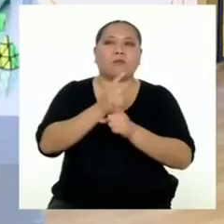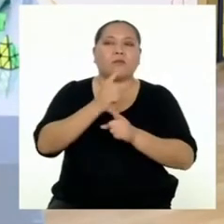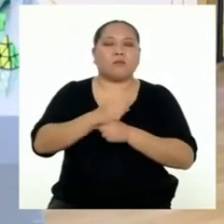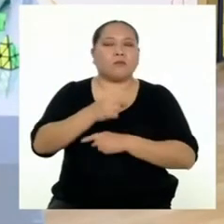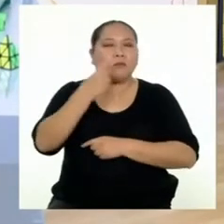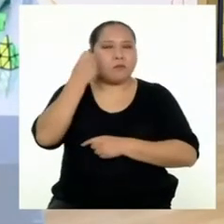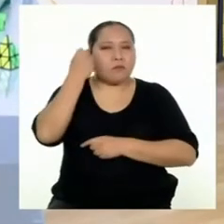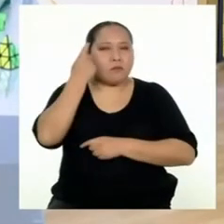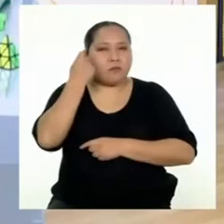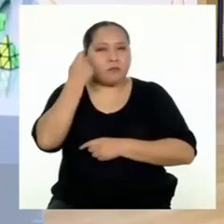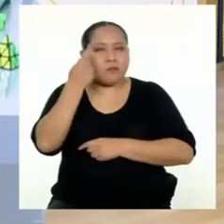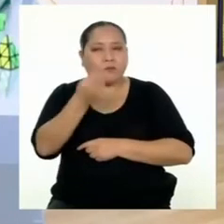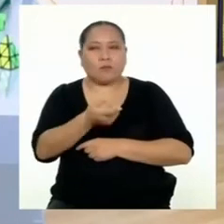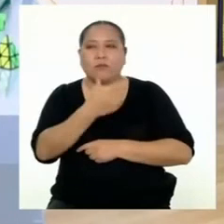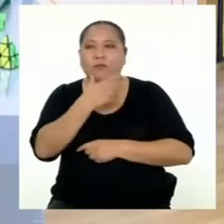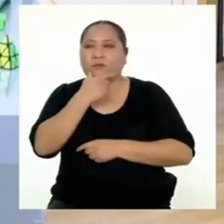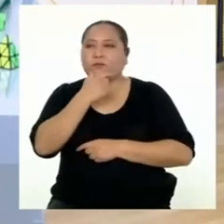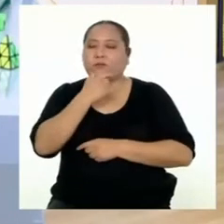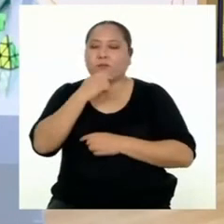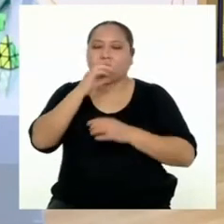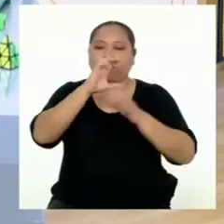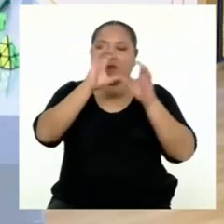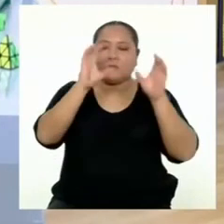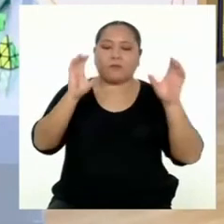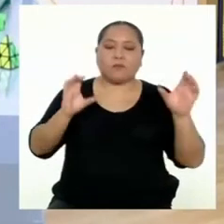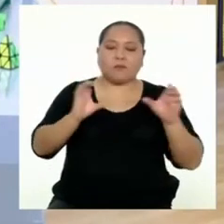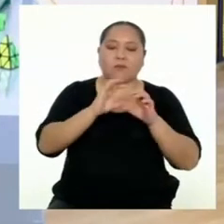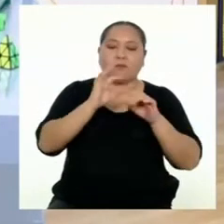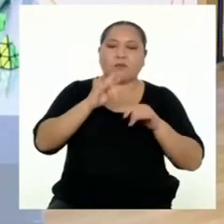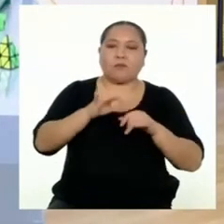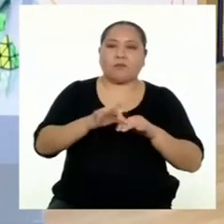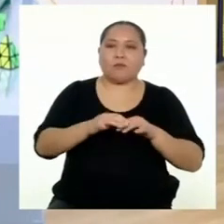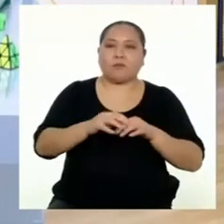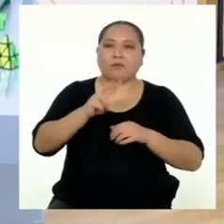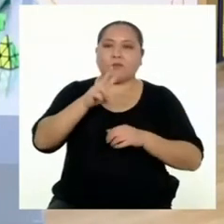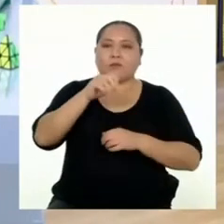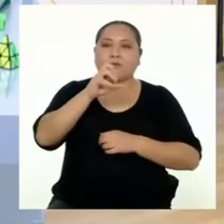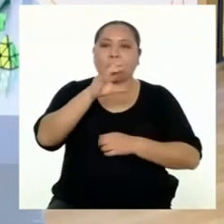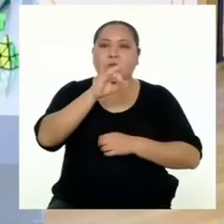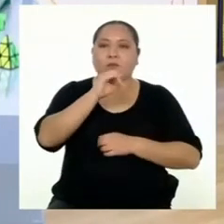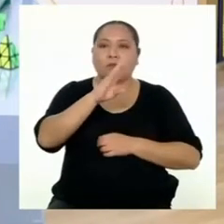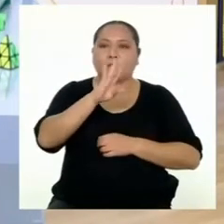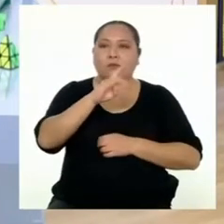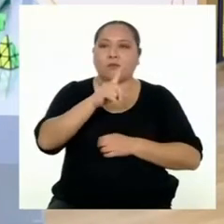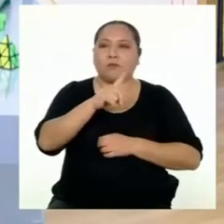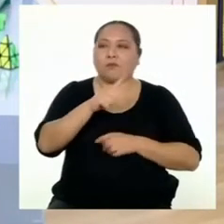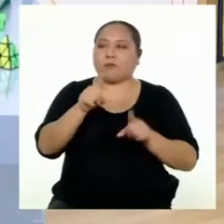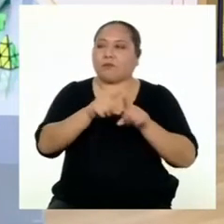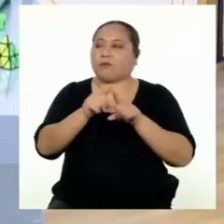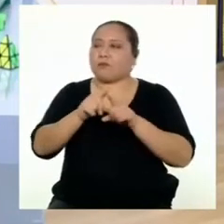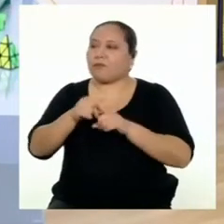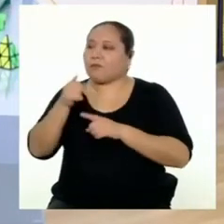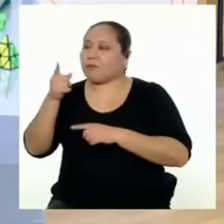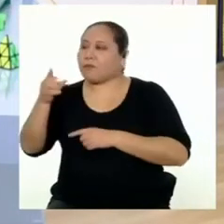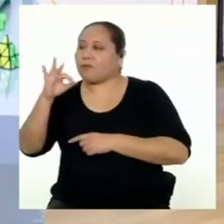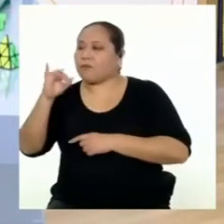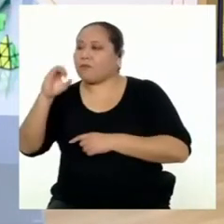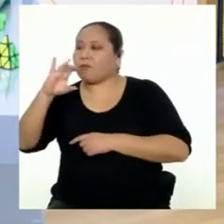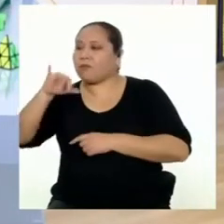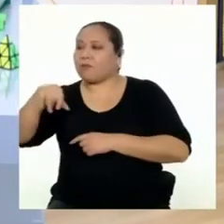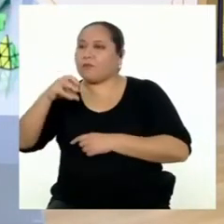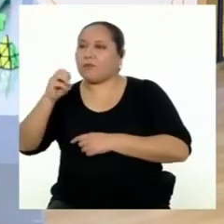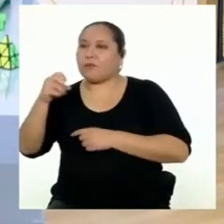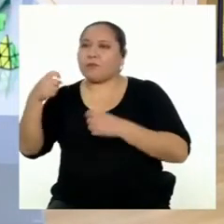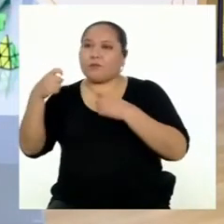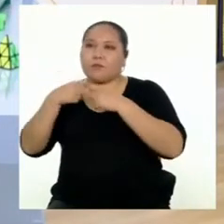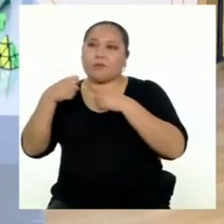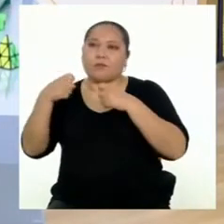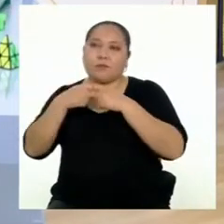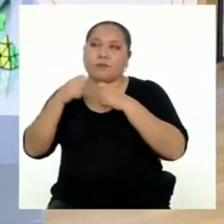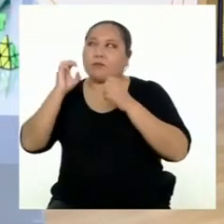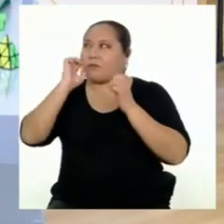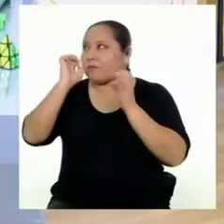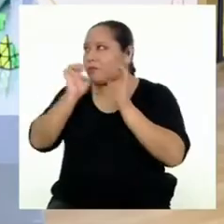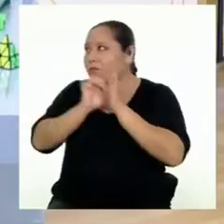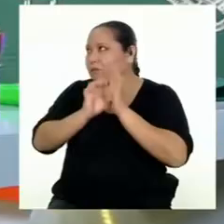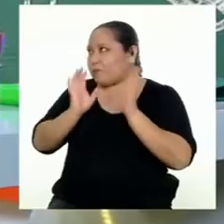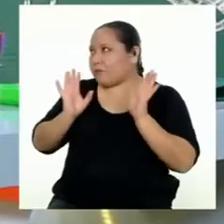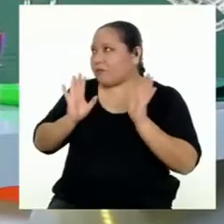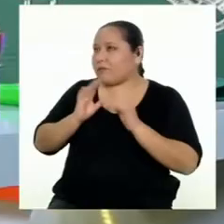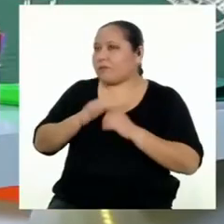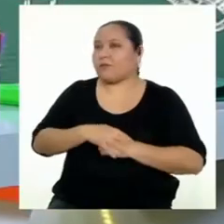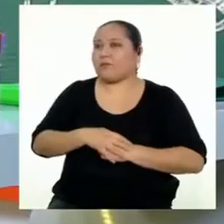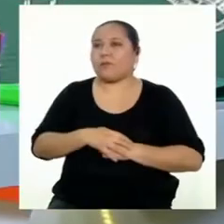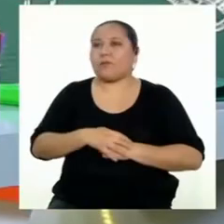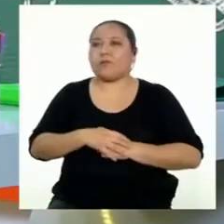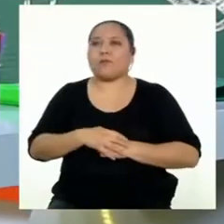me acabo de dar cuenta. Si es que la computadora es un gasto variable, también afectará a un gasto fijo como la electricidad, por ejemplo.